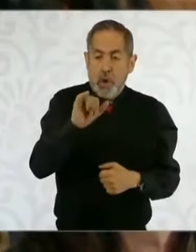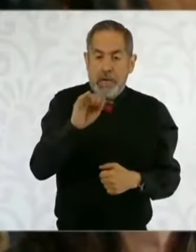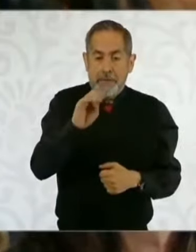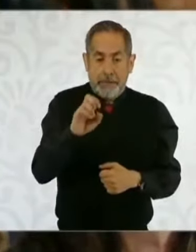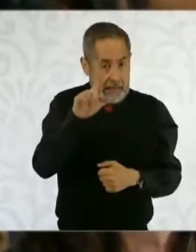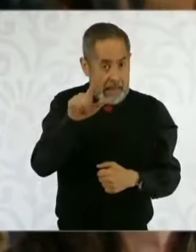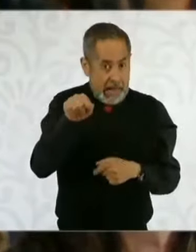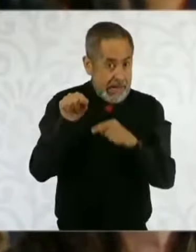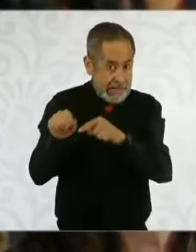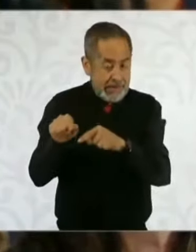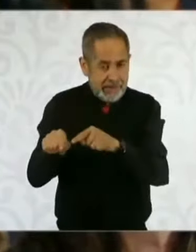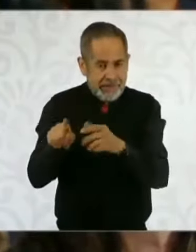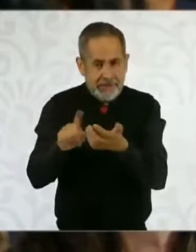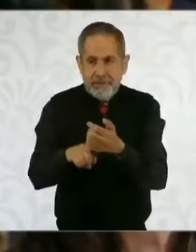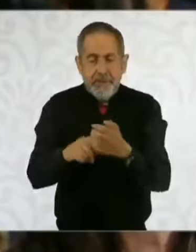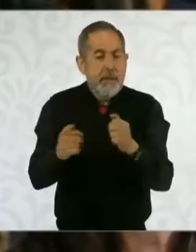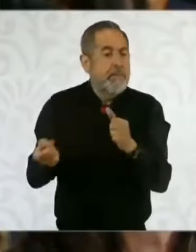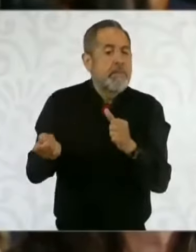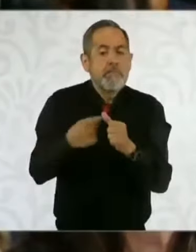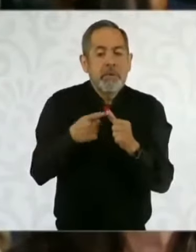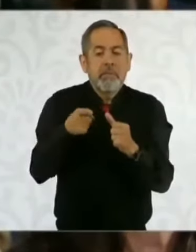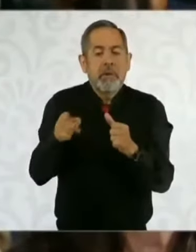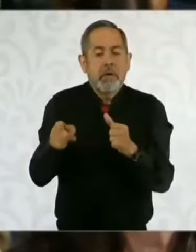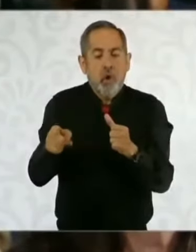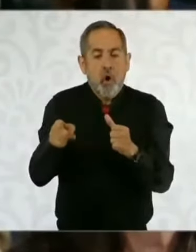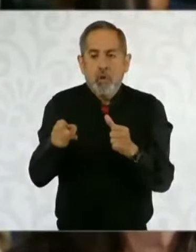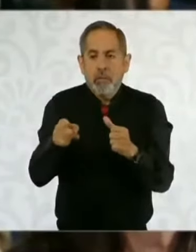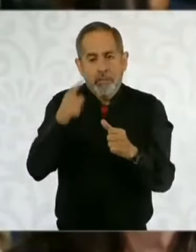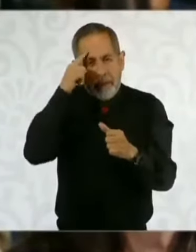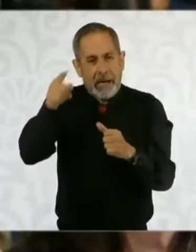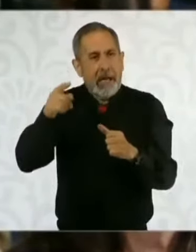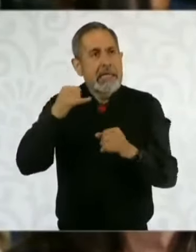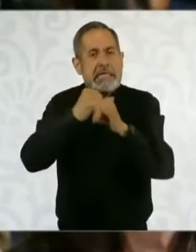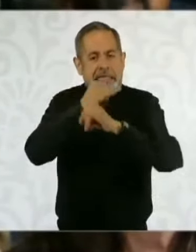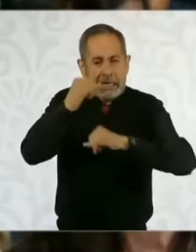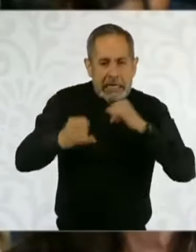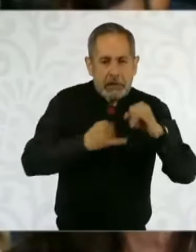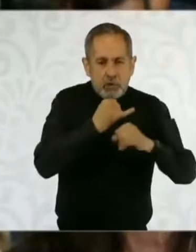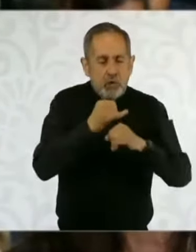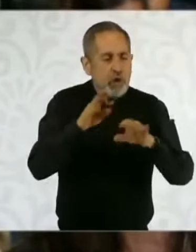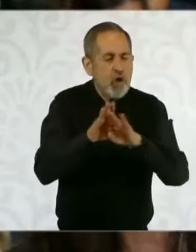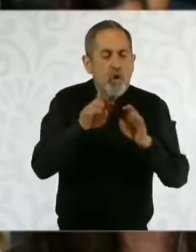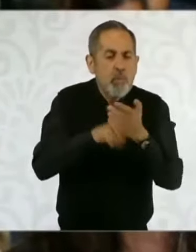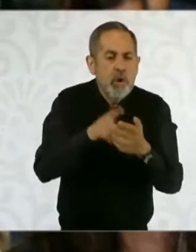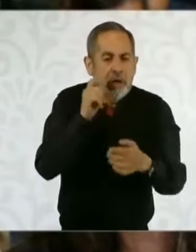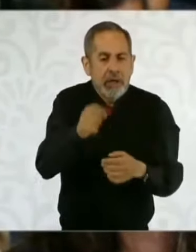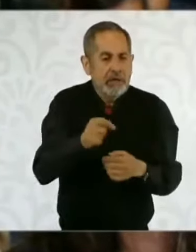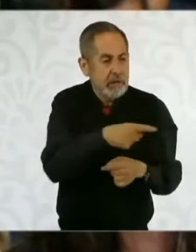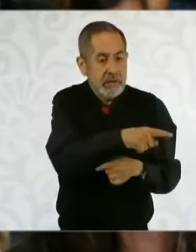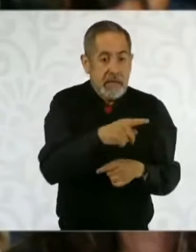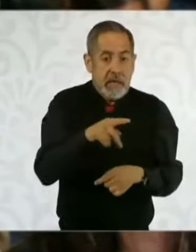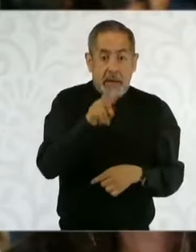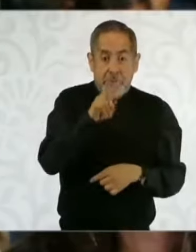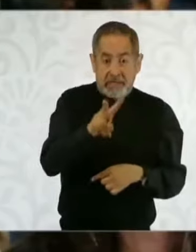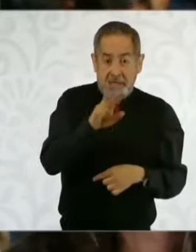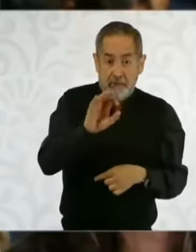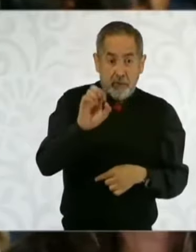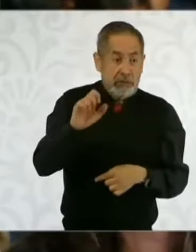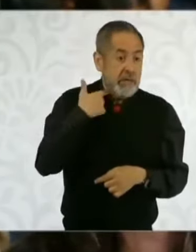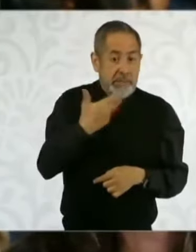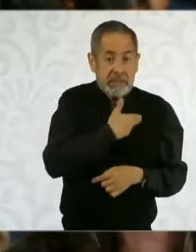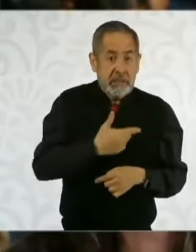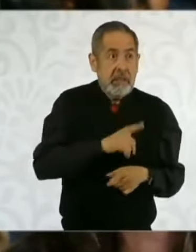primer lugar en salidas internacionales la tuvo Vicente Fox Quesada,